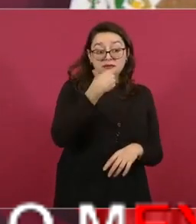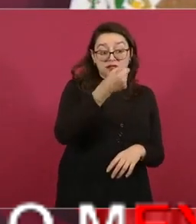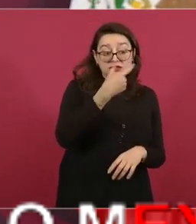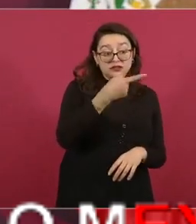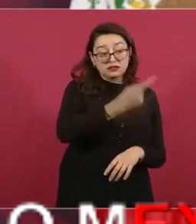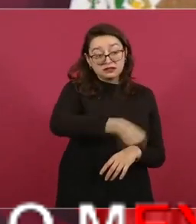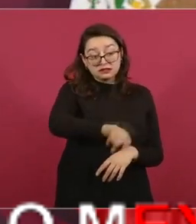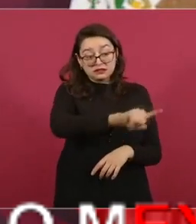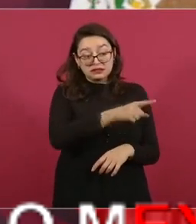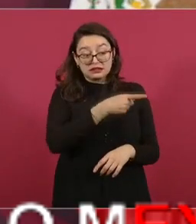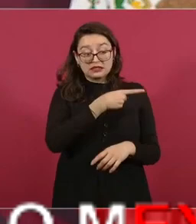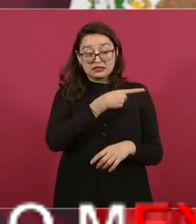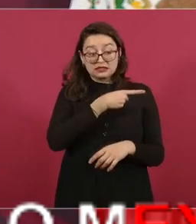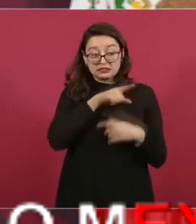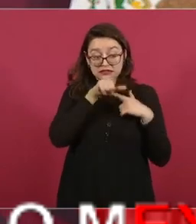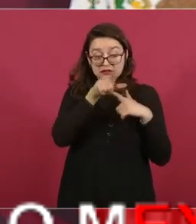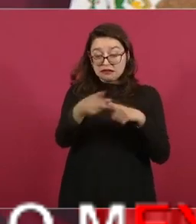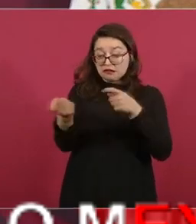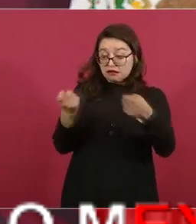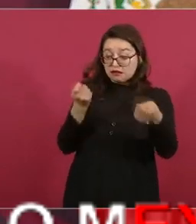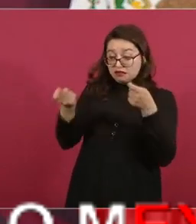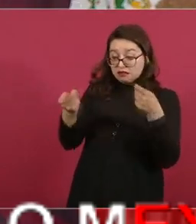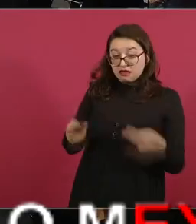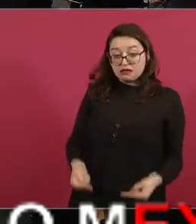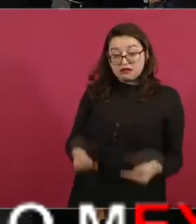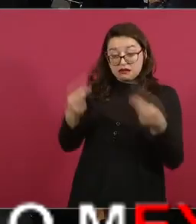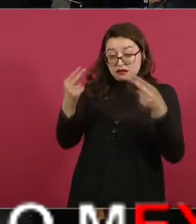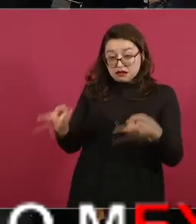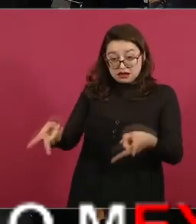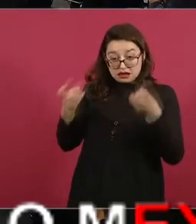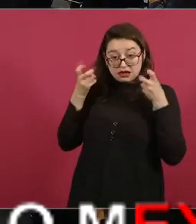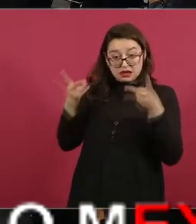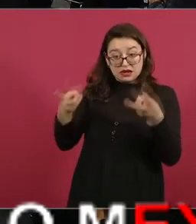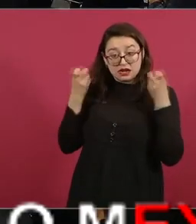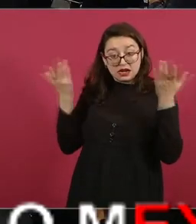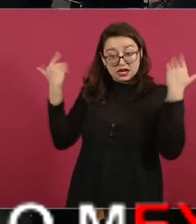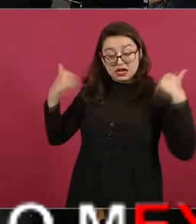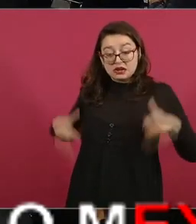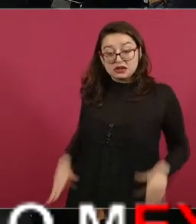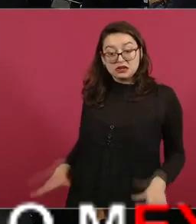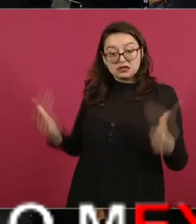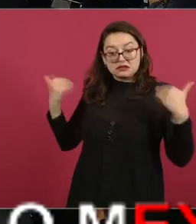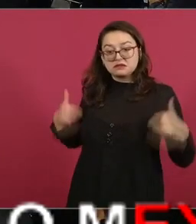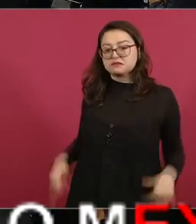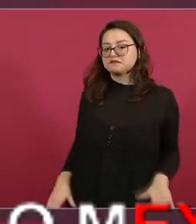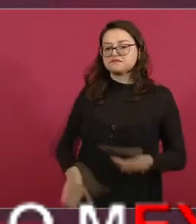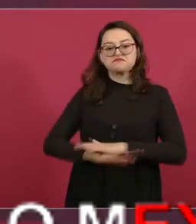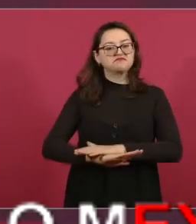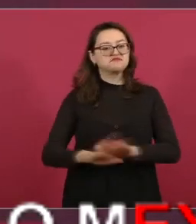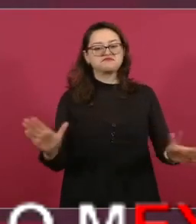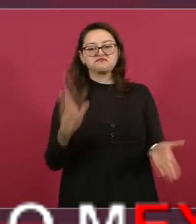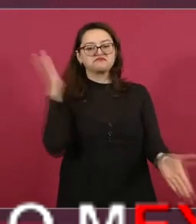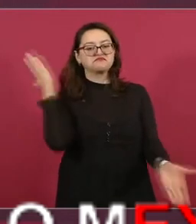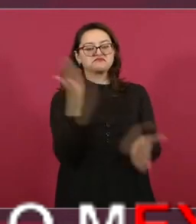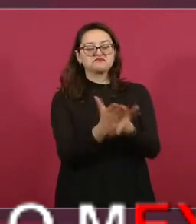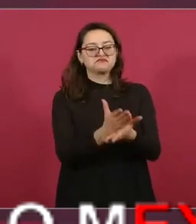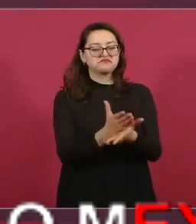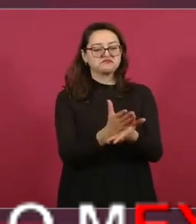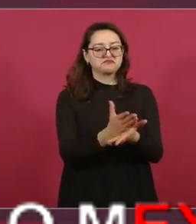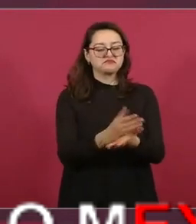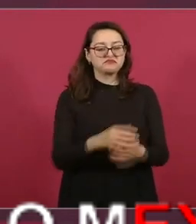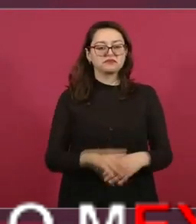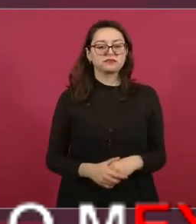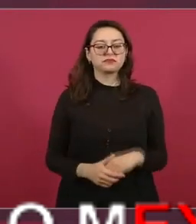los medicamentos una robadera de estos conservadores por eso